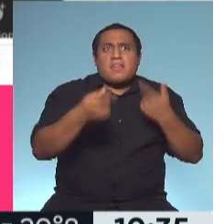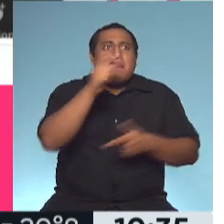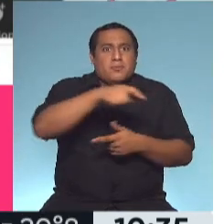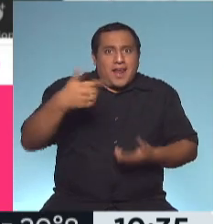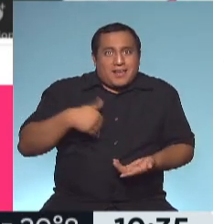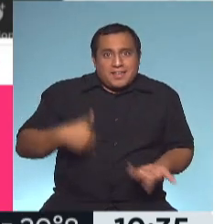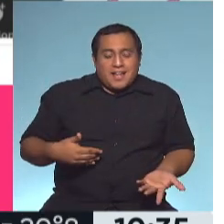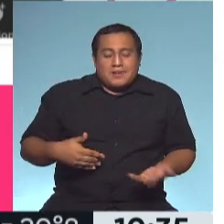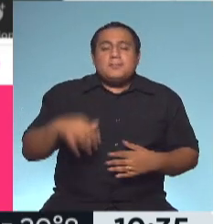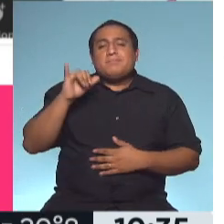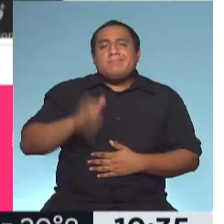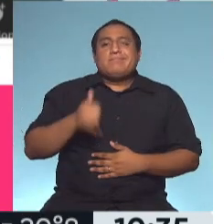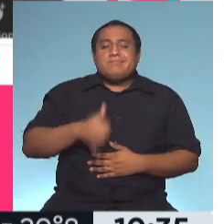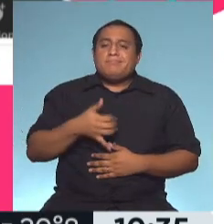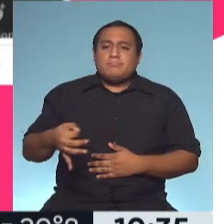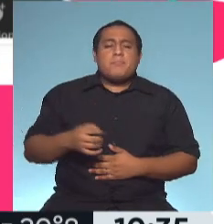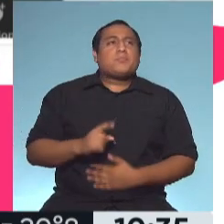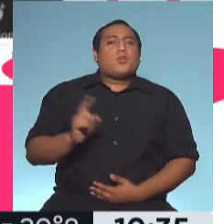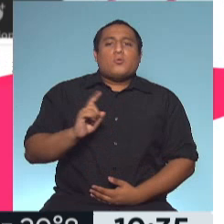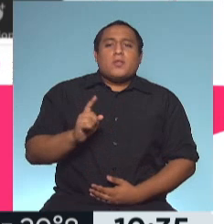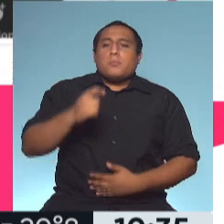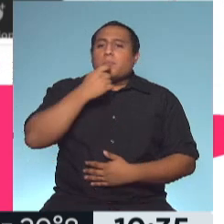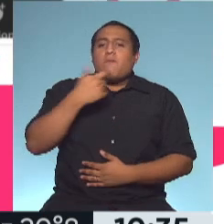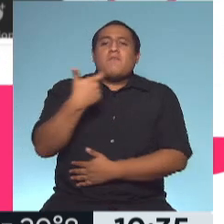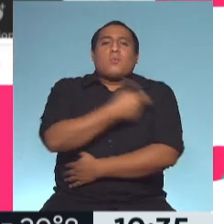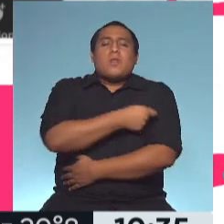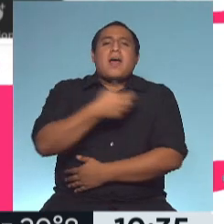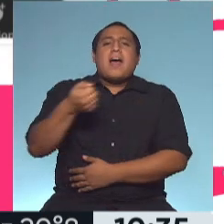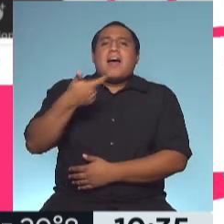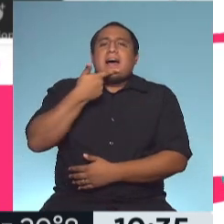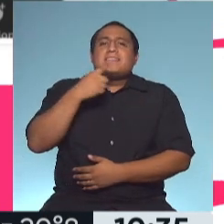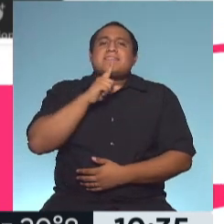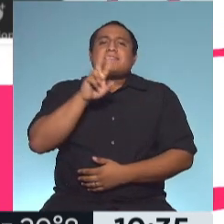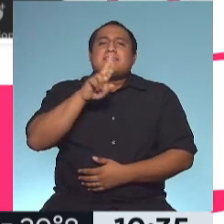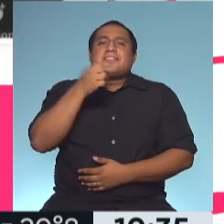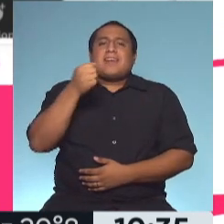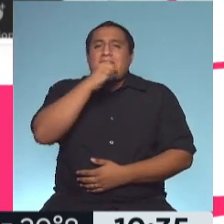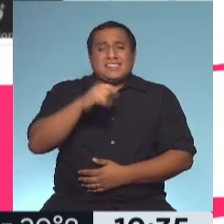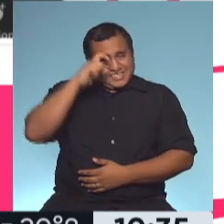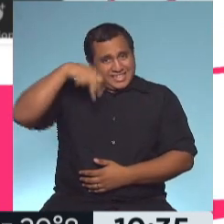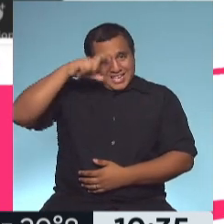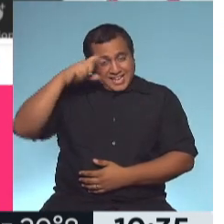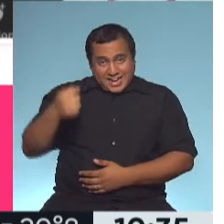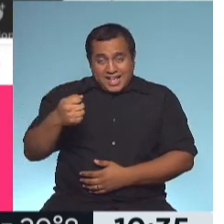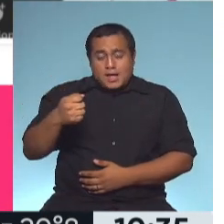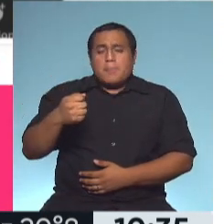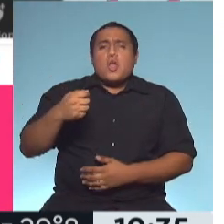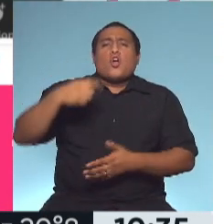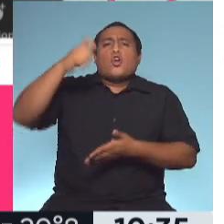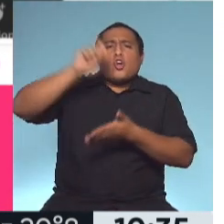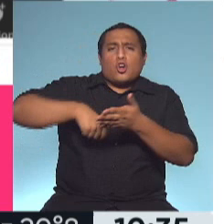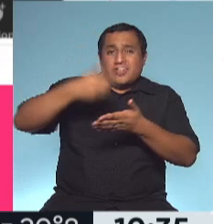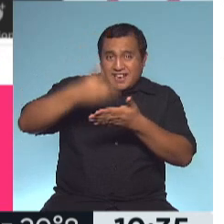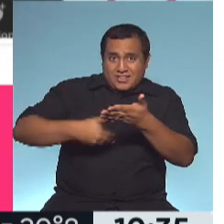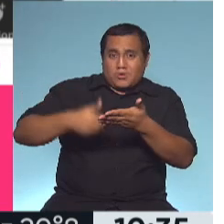Exactamente, sí, no hay, como en el caso de la vacuna de AstraZeneca, que se hizo un contrato a través de la